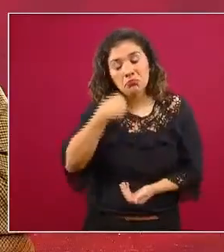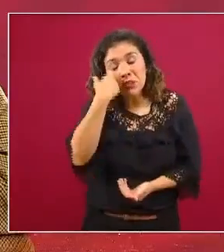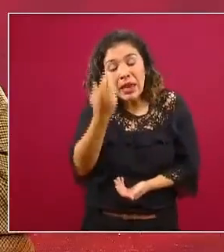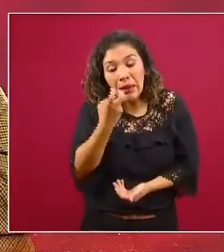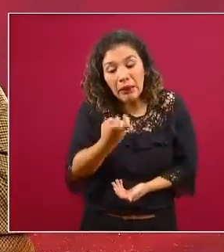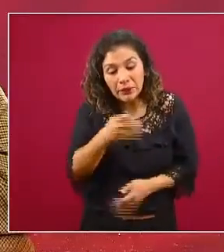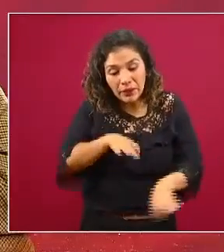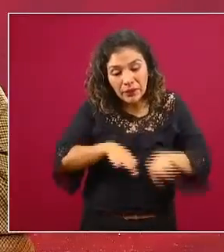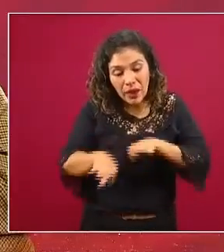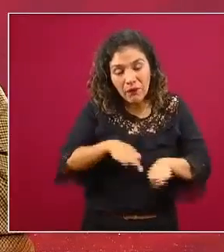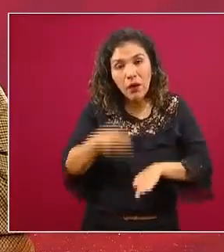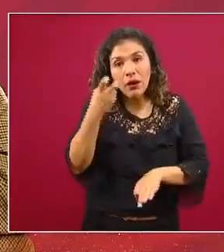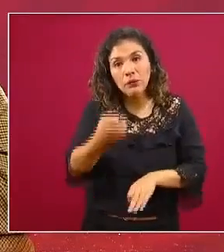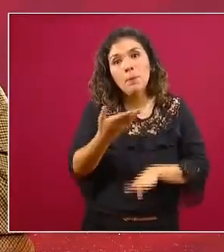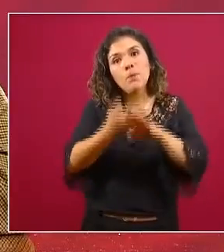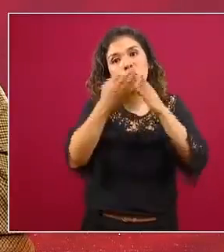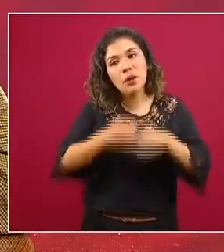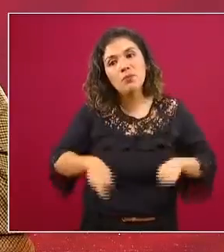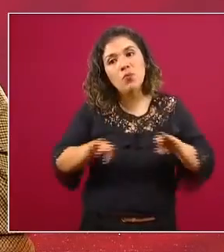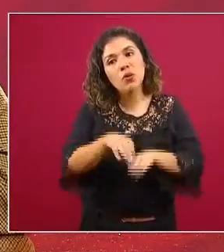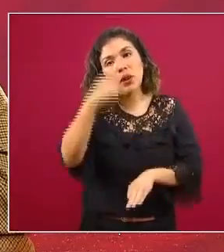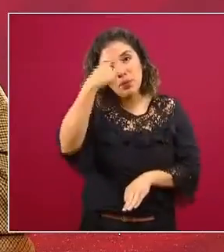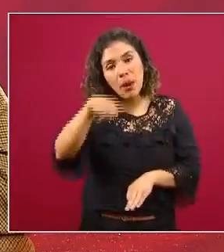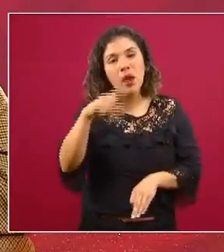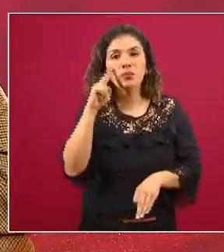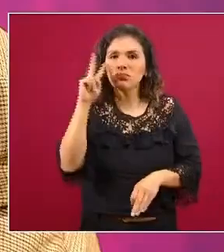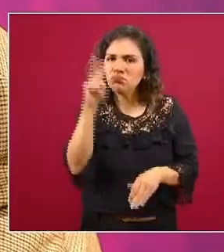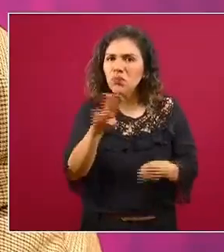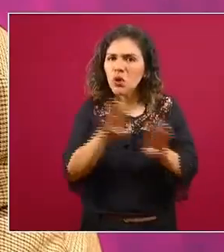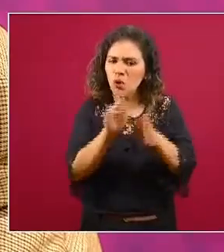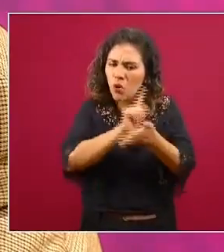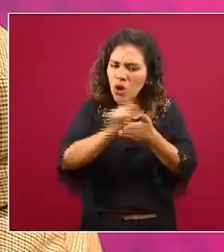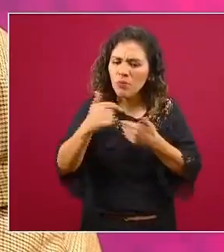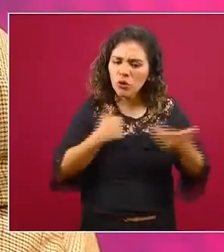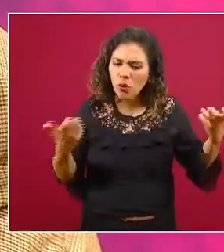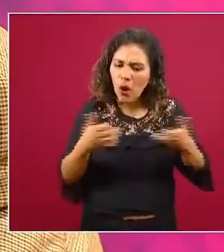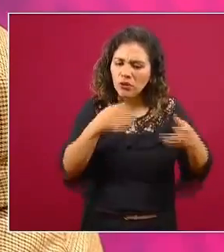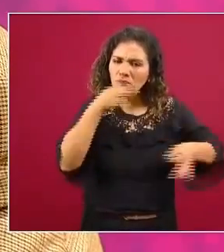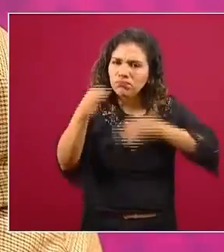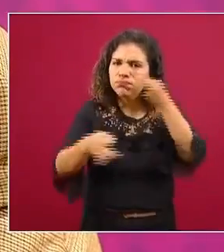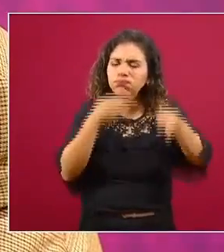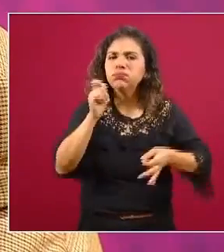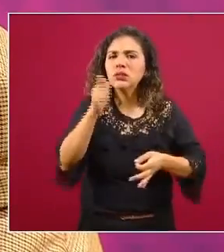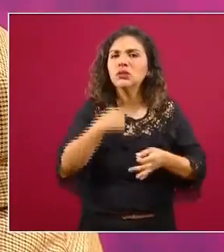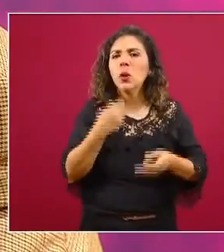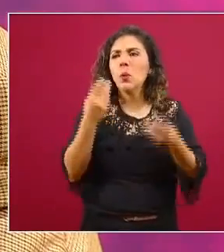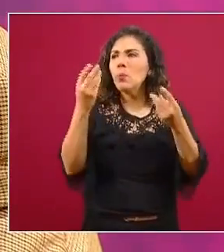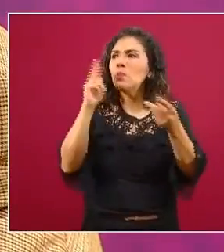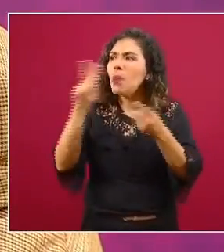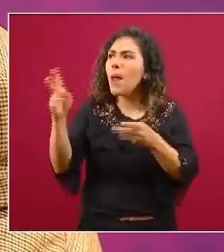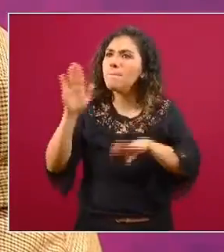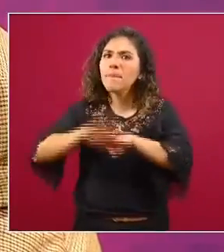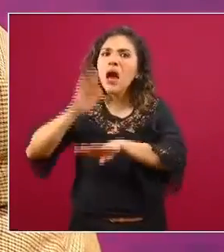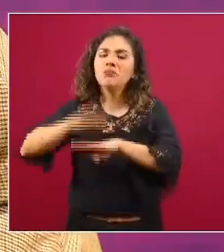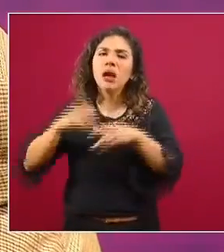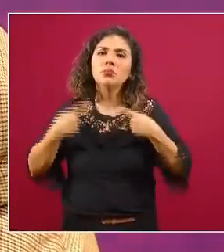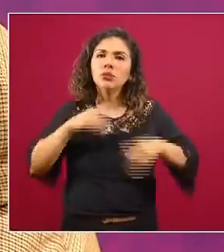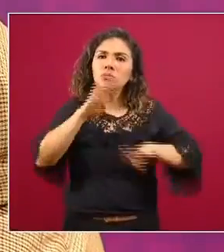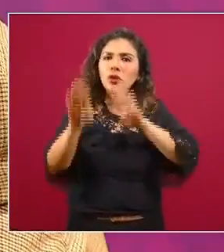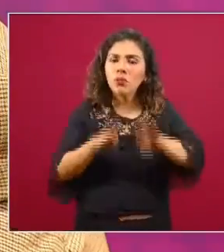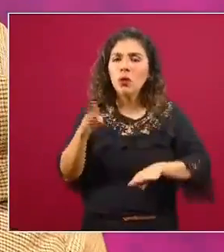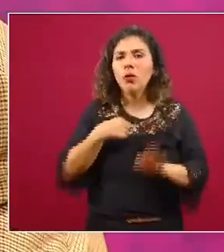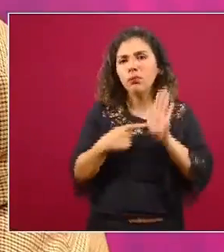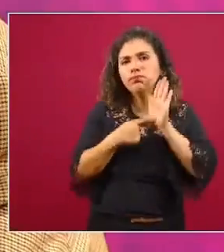un este es un ejercicio muy importante de transparencia estamos haciendo públicos esos excesos de mortalidad que también ya se